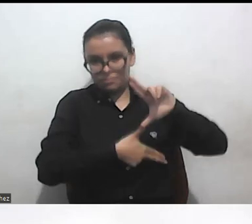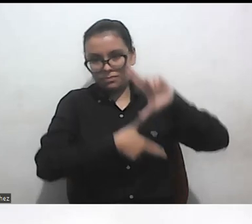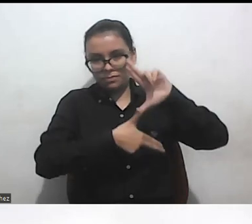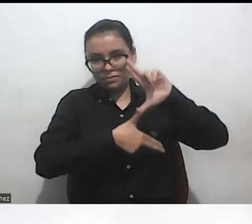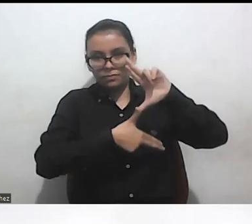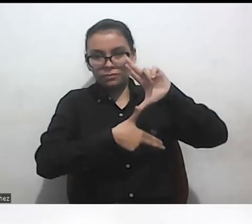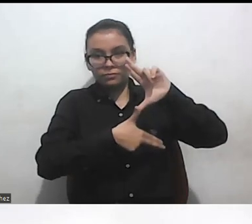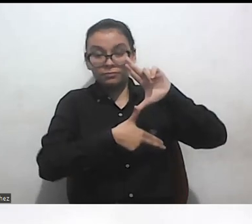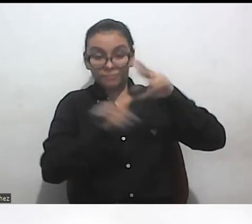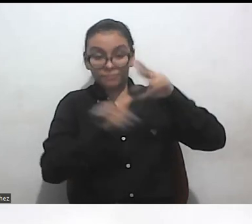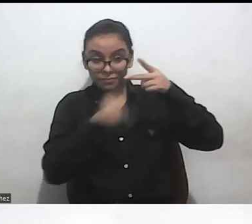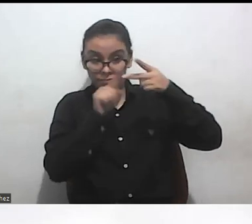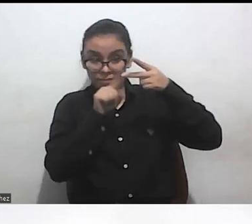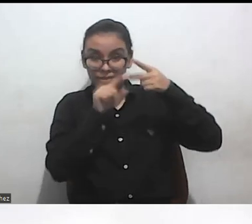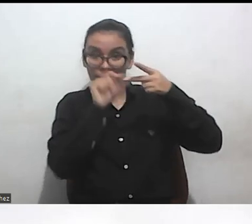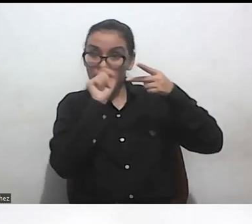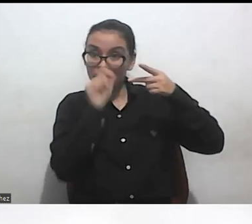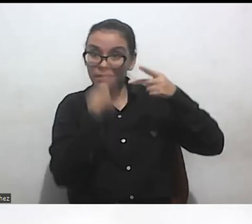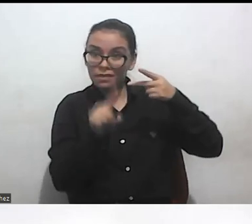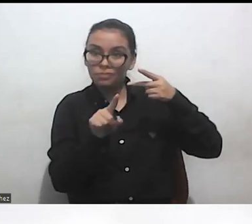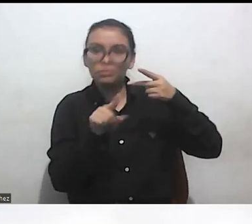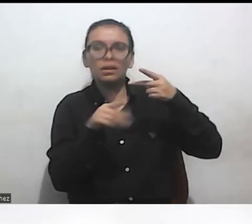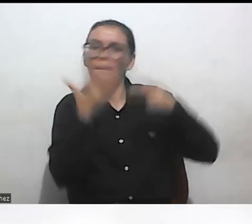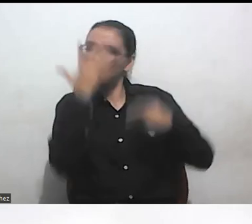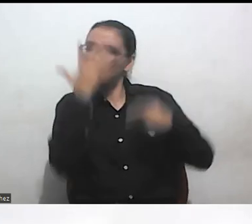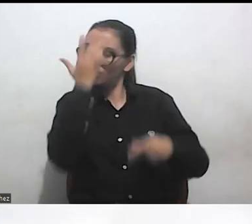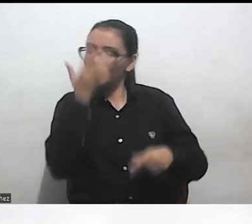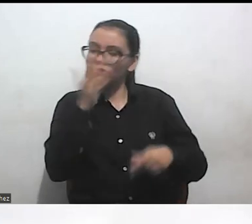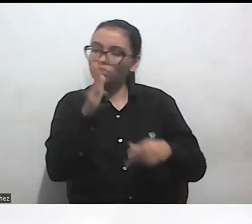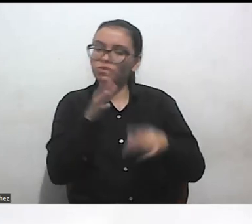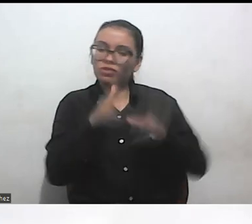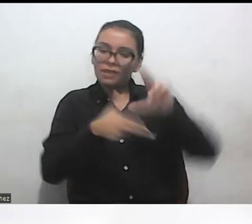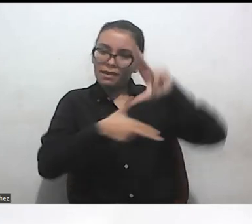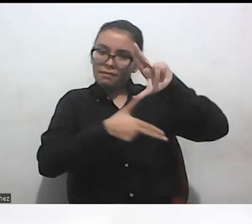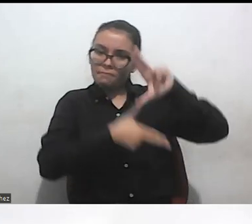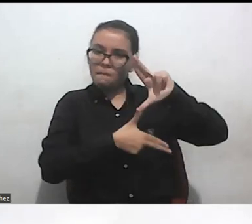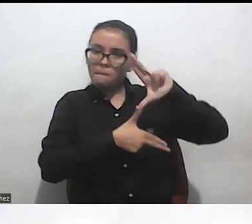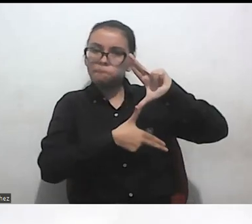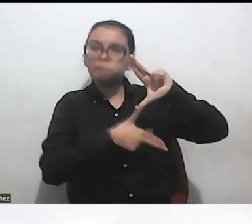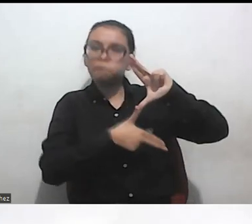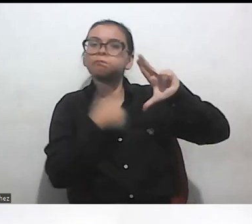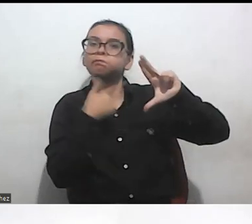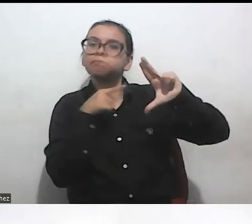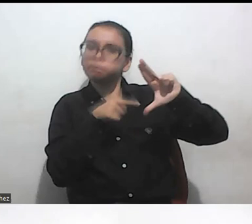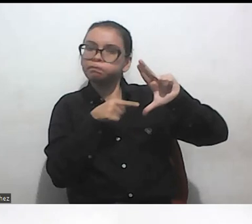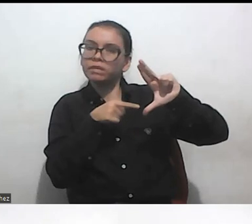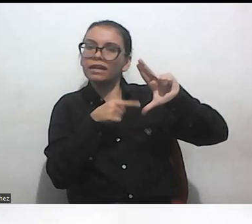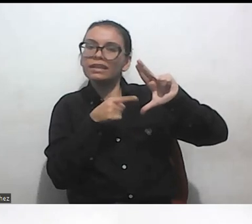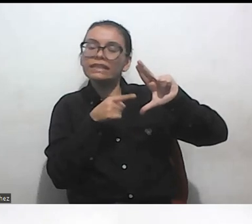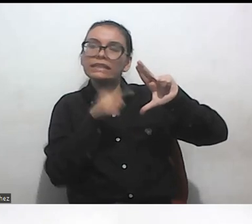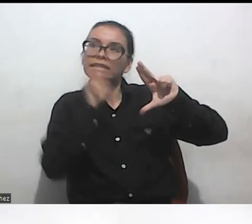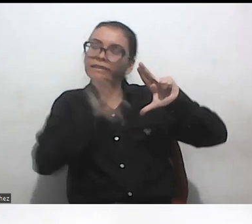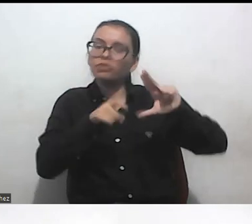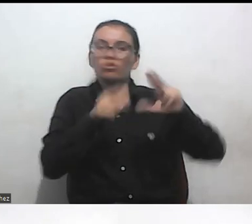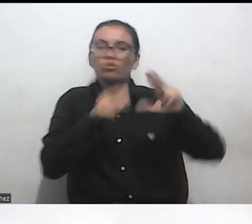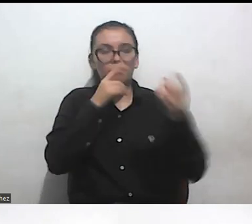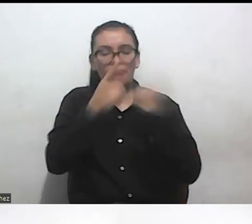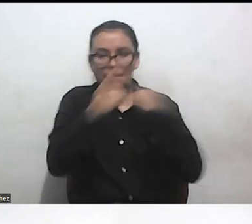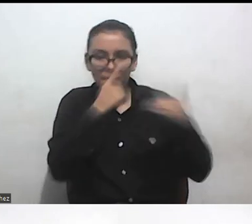pregunta es ¿por qué consideran que en Latinoamérica es necesario debatir acerca de la discapacidad y la